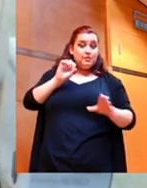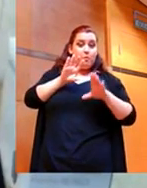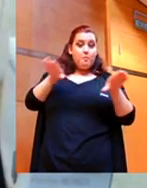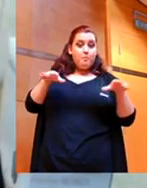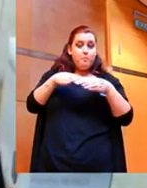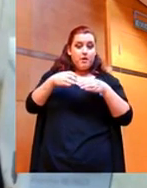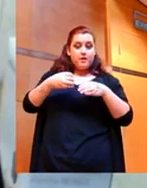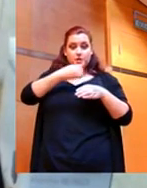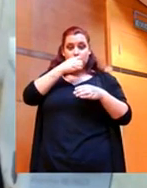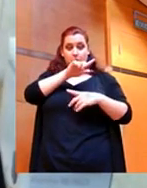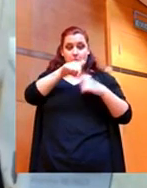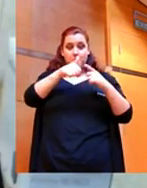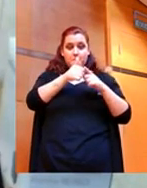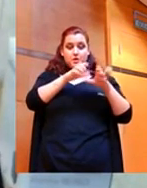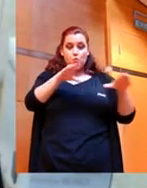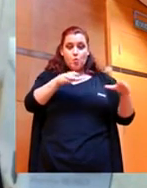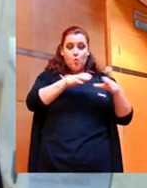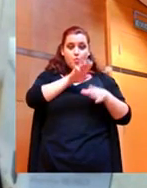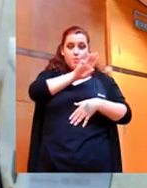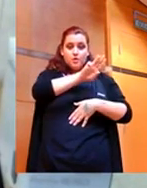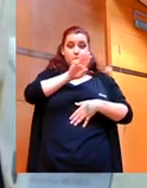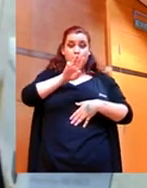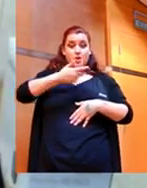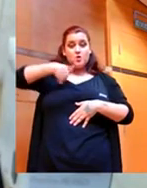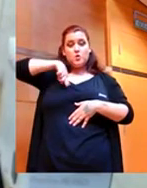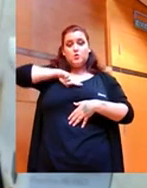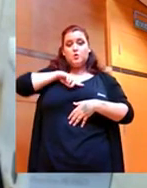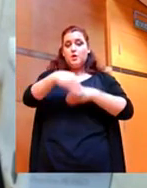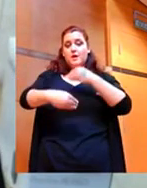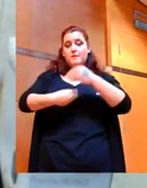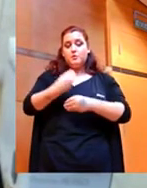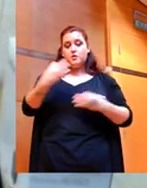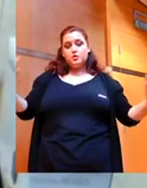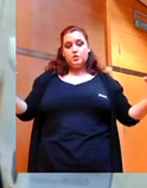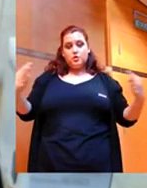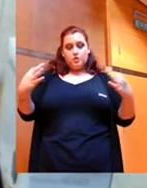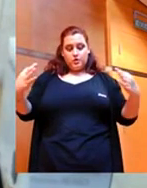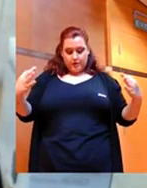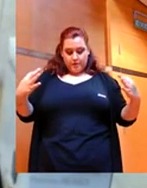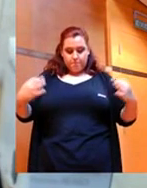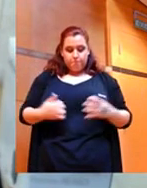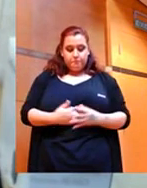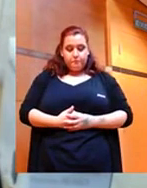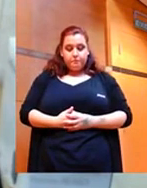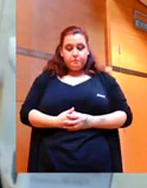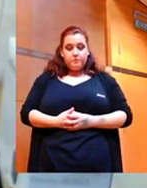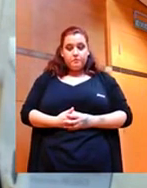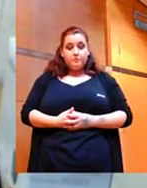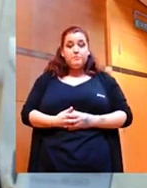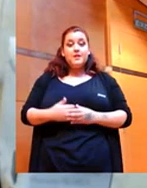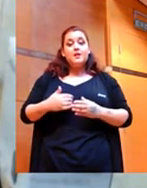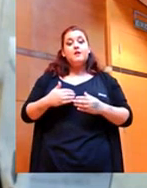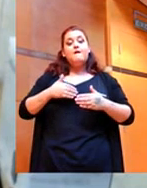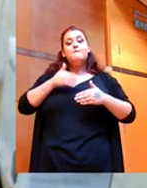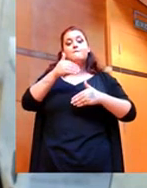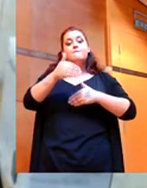Gracias, En caso, nosotros lo que hemos hecho es eliminar en lo que es la fase expositiva de